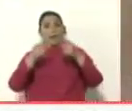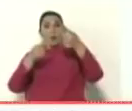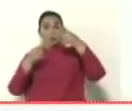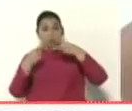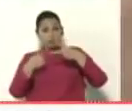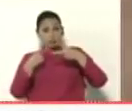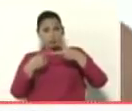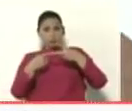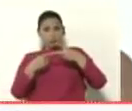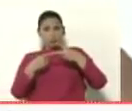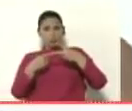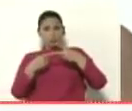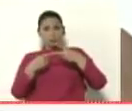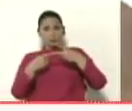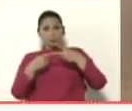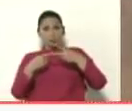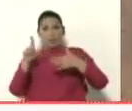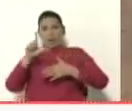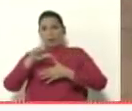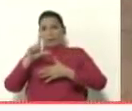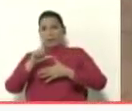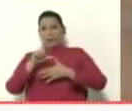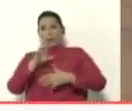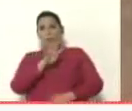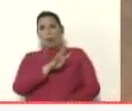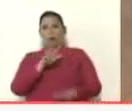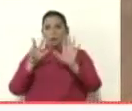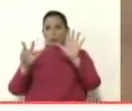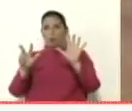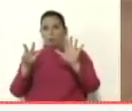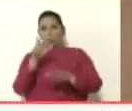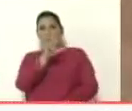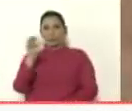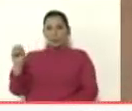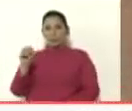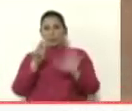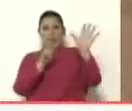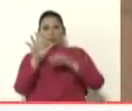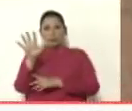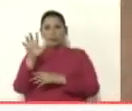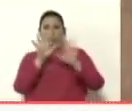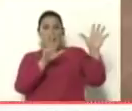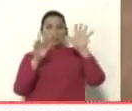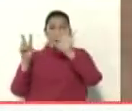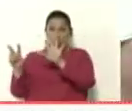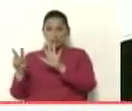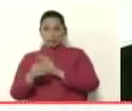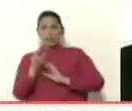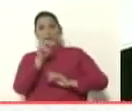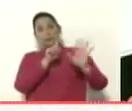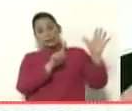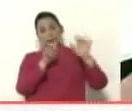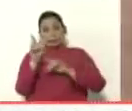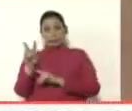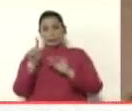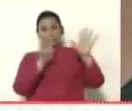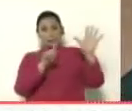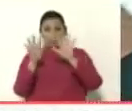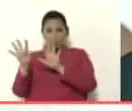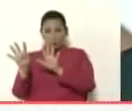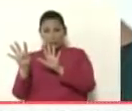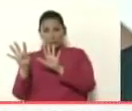Bank of America, número 483075176269,